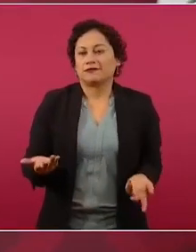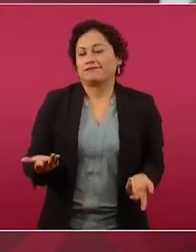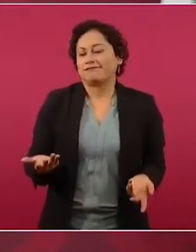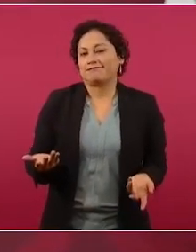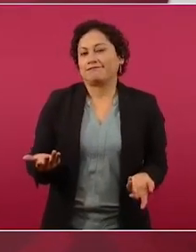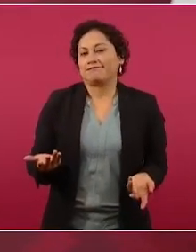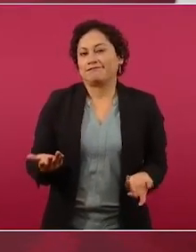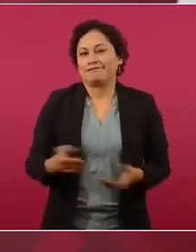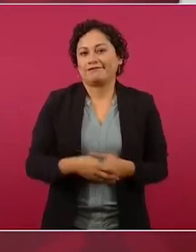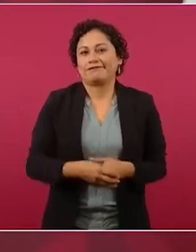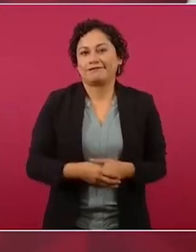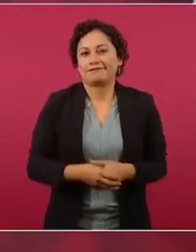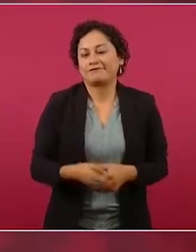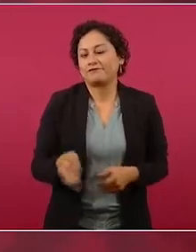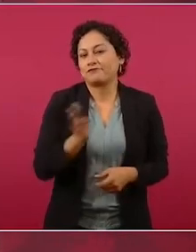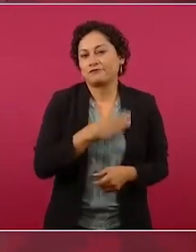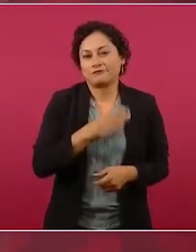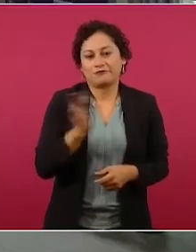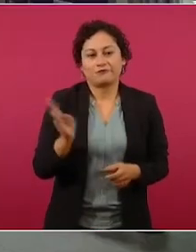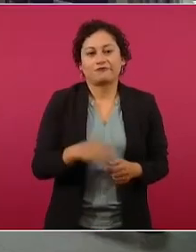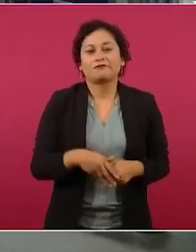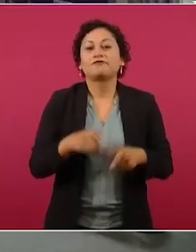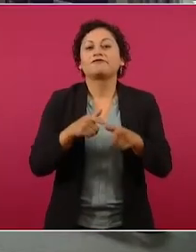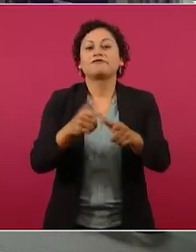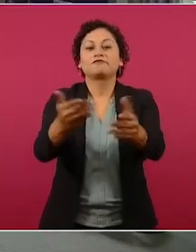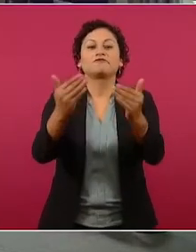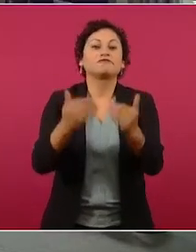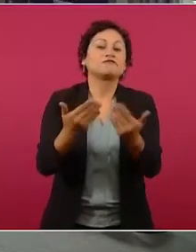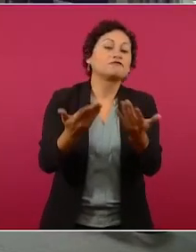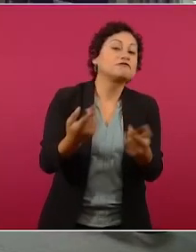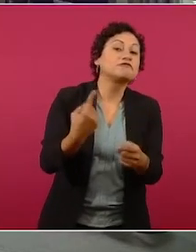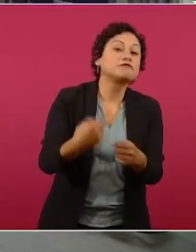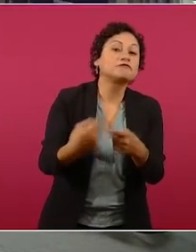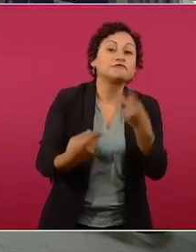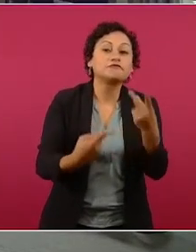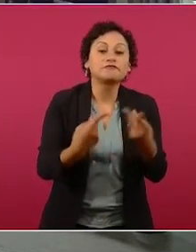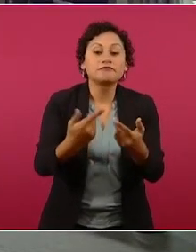Pero bueno, vamos a seguir. ¿Quién continúa?